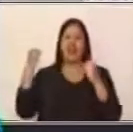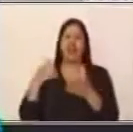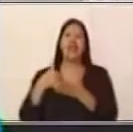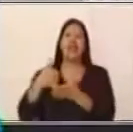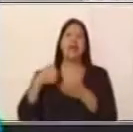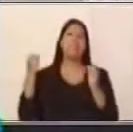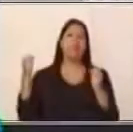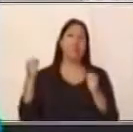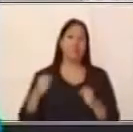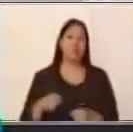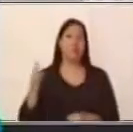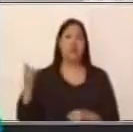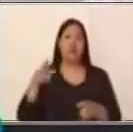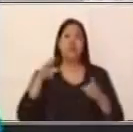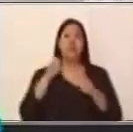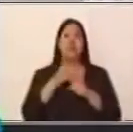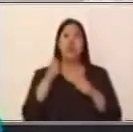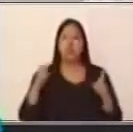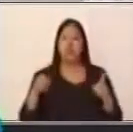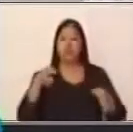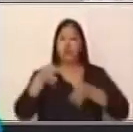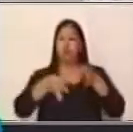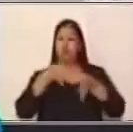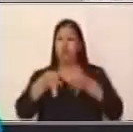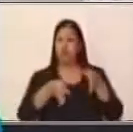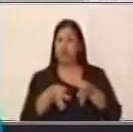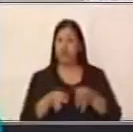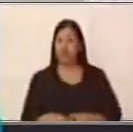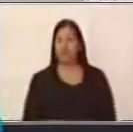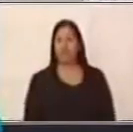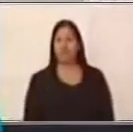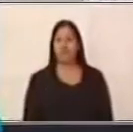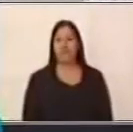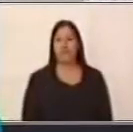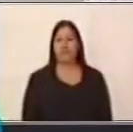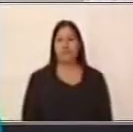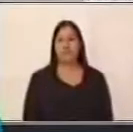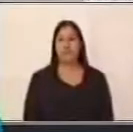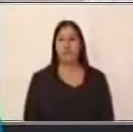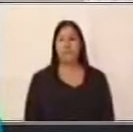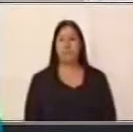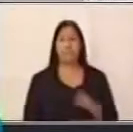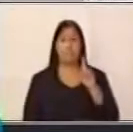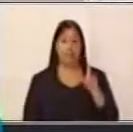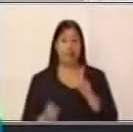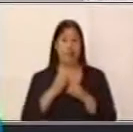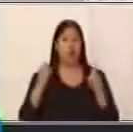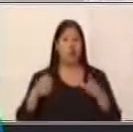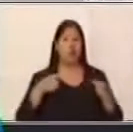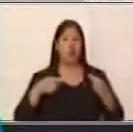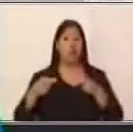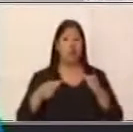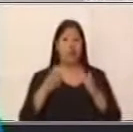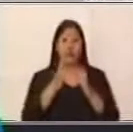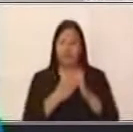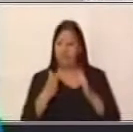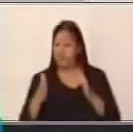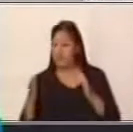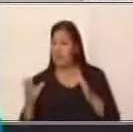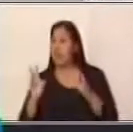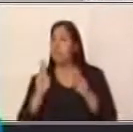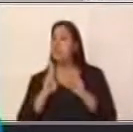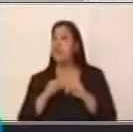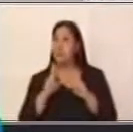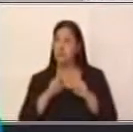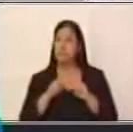explicativa. ¿Sí? Entonces, en el caso de las coordinadas se clasifican según la clasificación de las conjunciones.